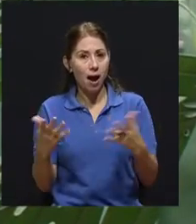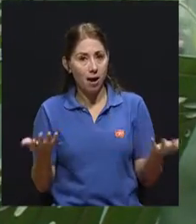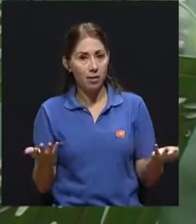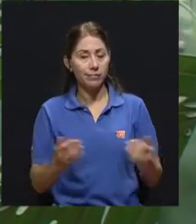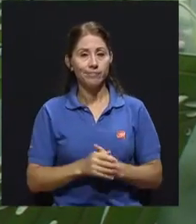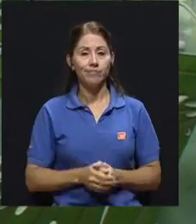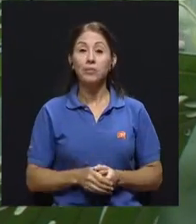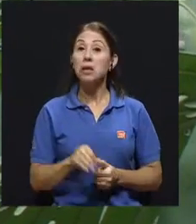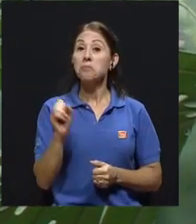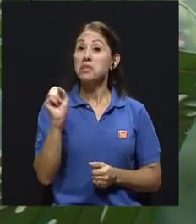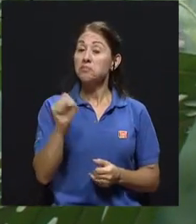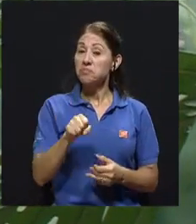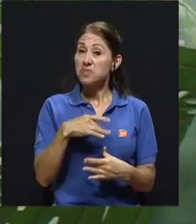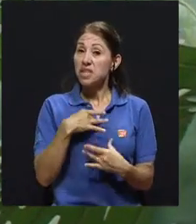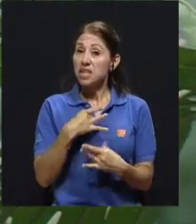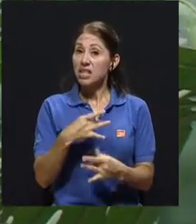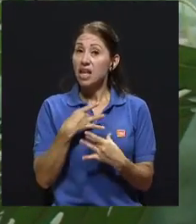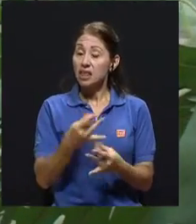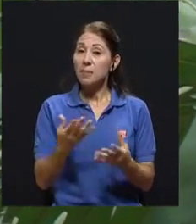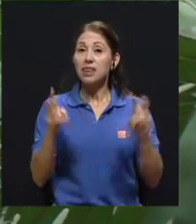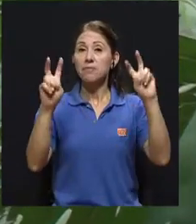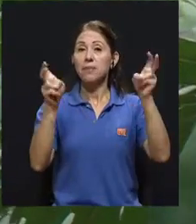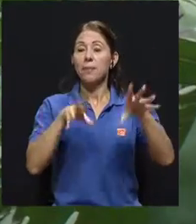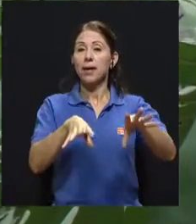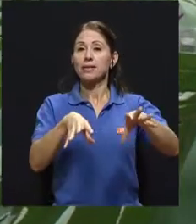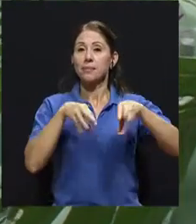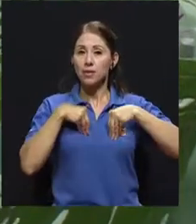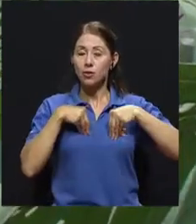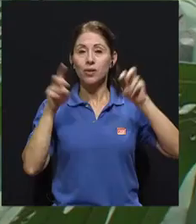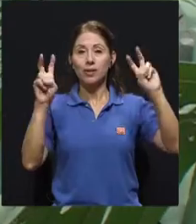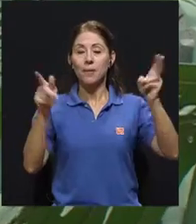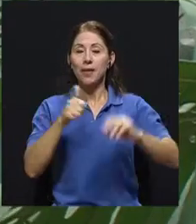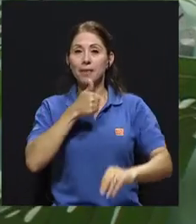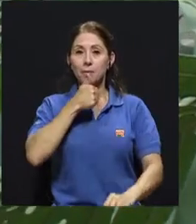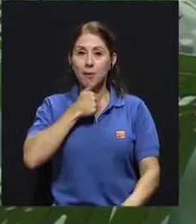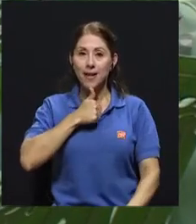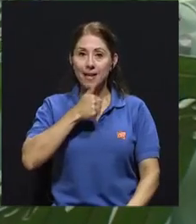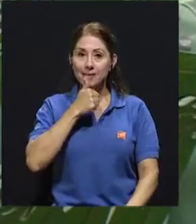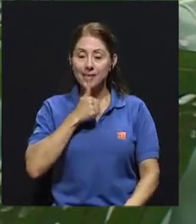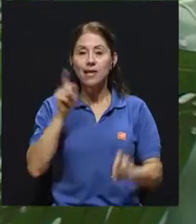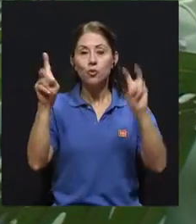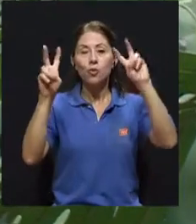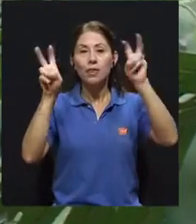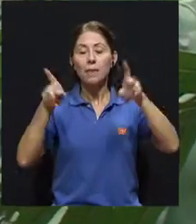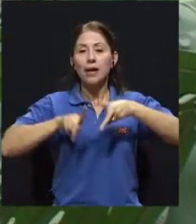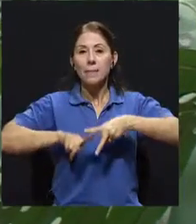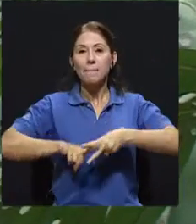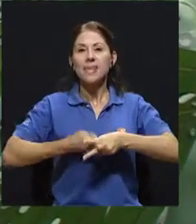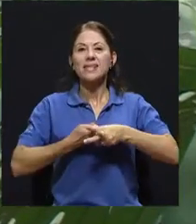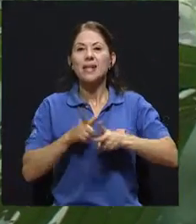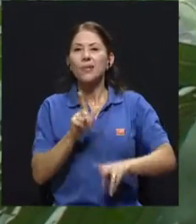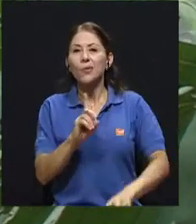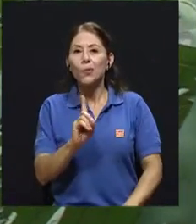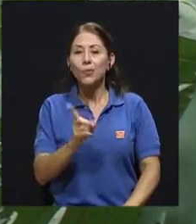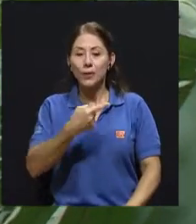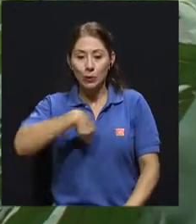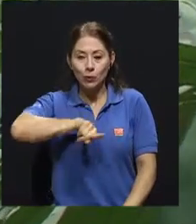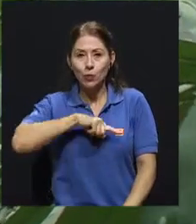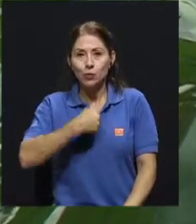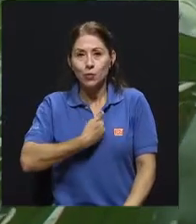interesantemente, la aceptación y la tolerancia es un tema que arranca por nosotros mismos. Me explico.